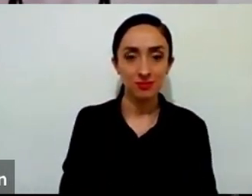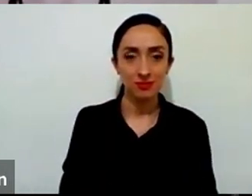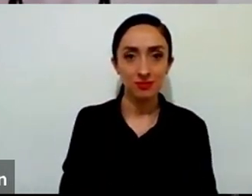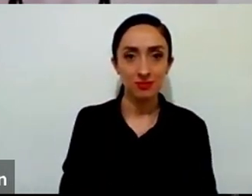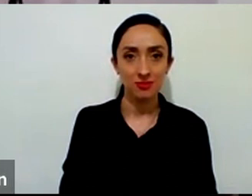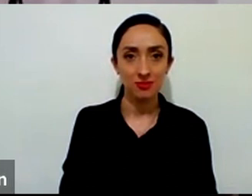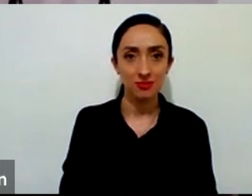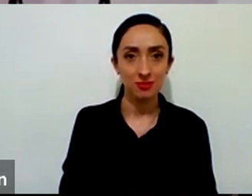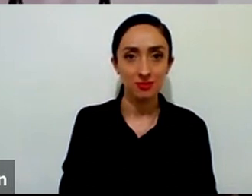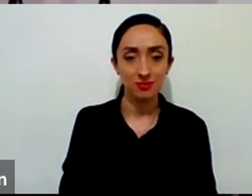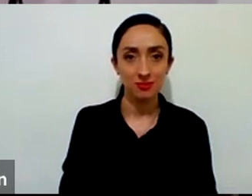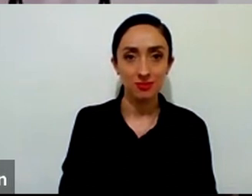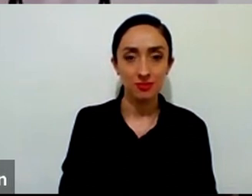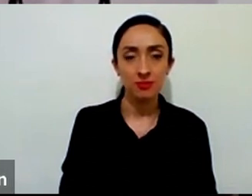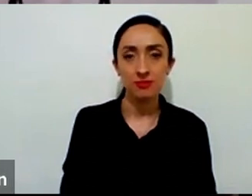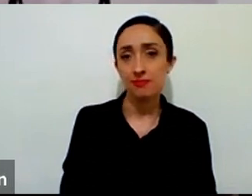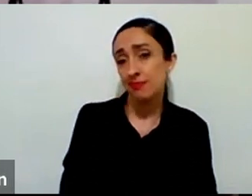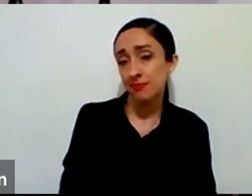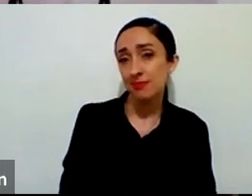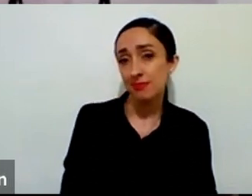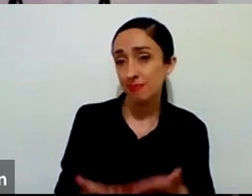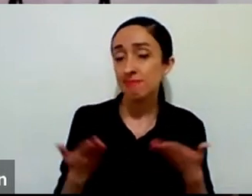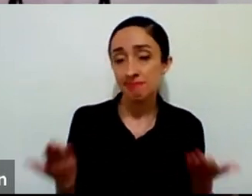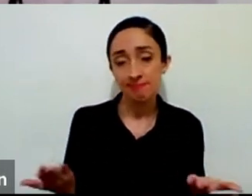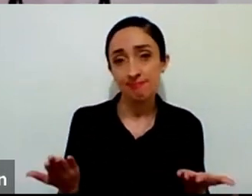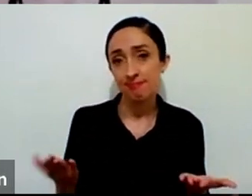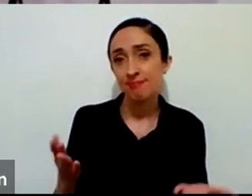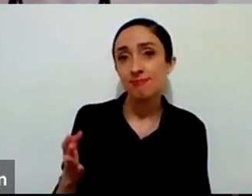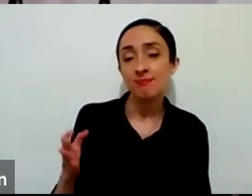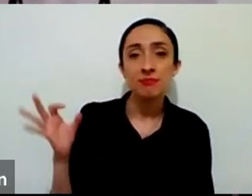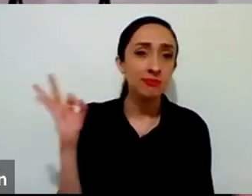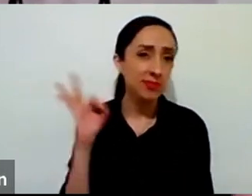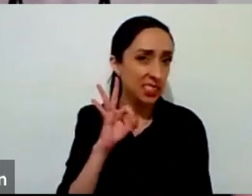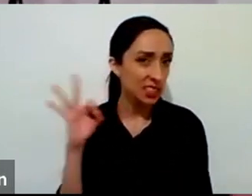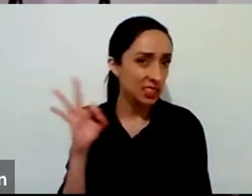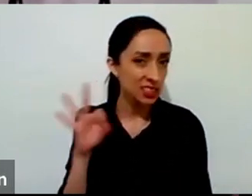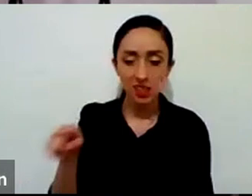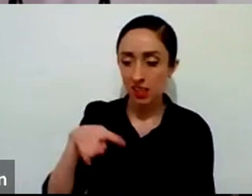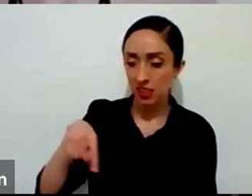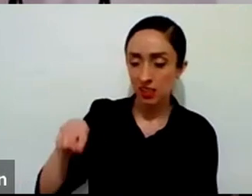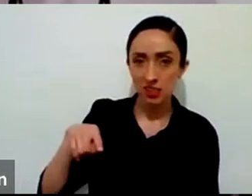pues tal vez hoy para los pequeños grupos